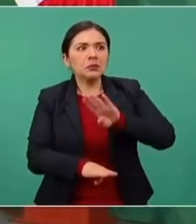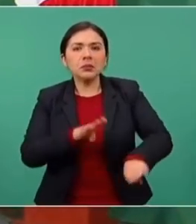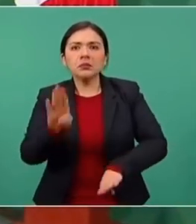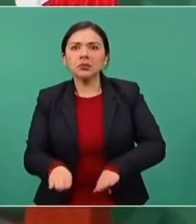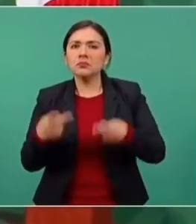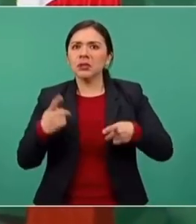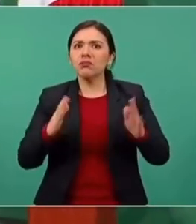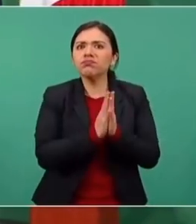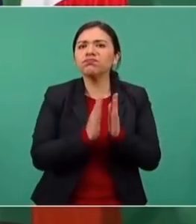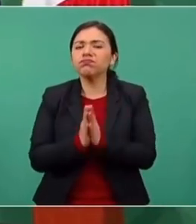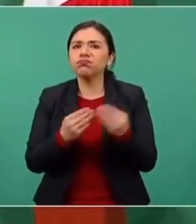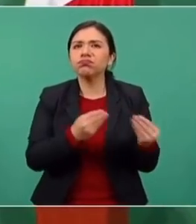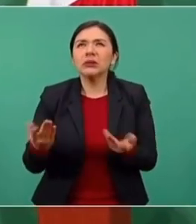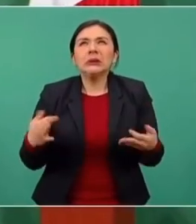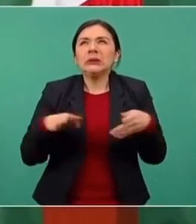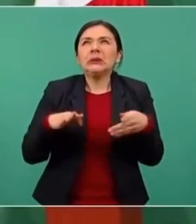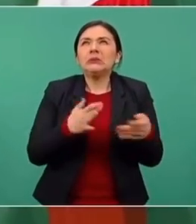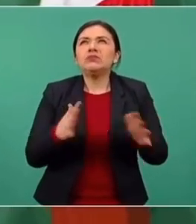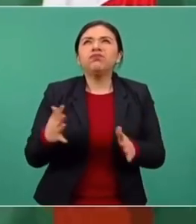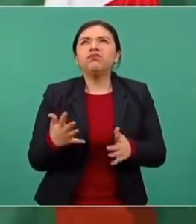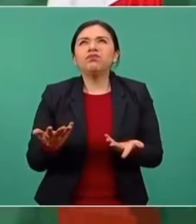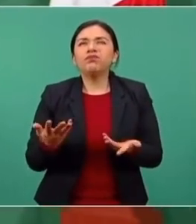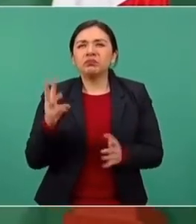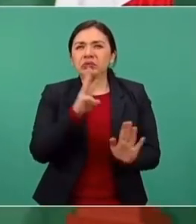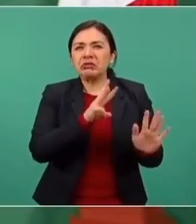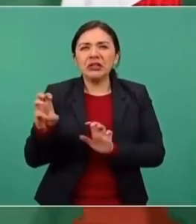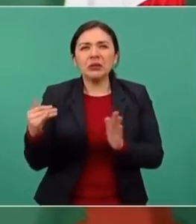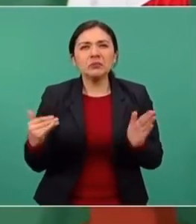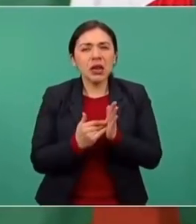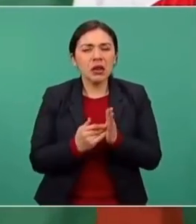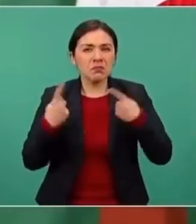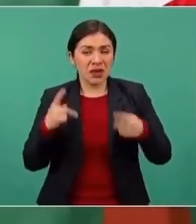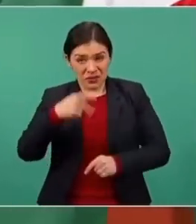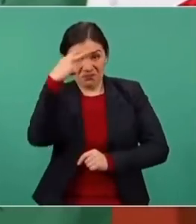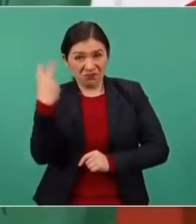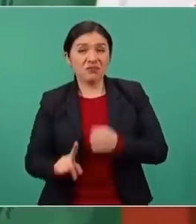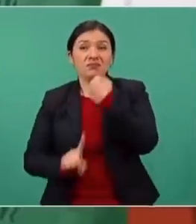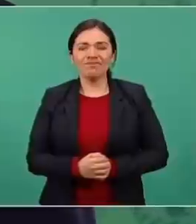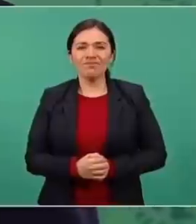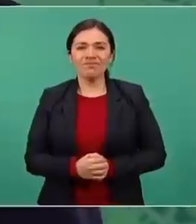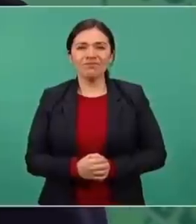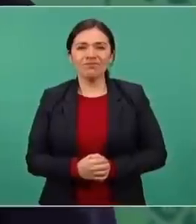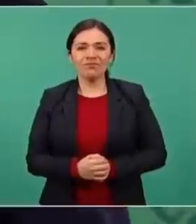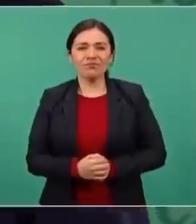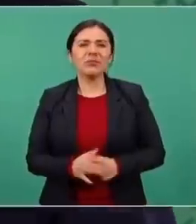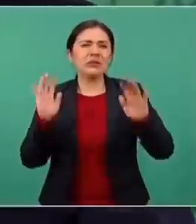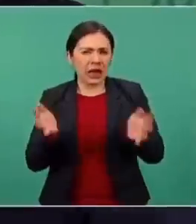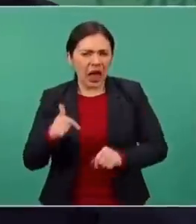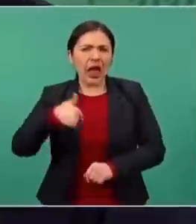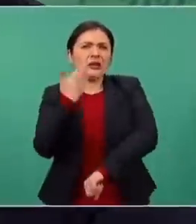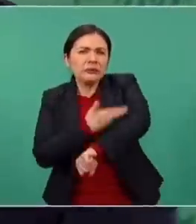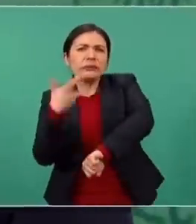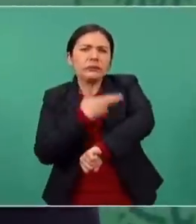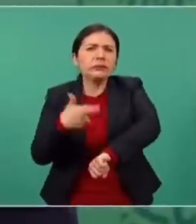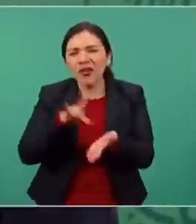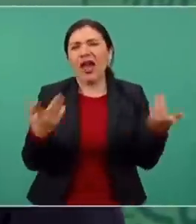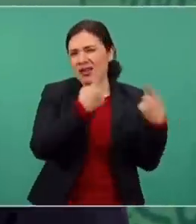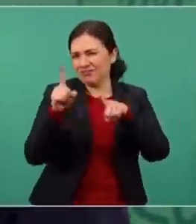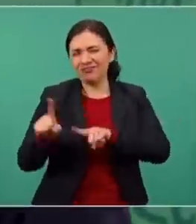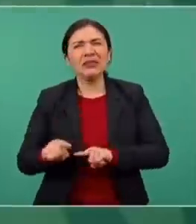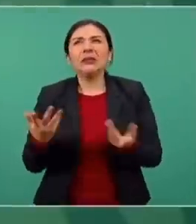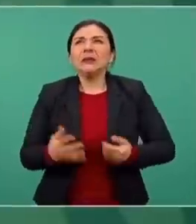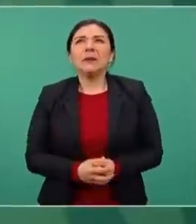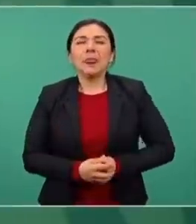cerca de 300 mil mexicanos por la pandemia. Hemos hecho todo lo que ha estado de nuestra parte.